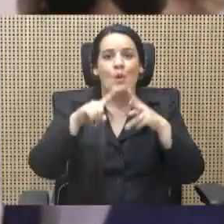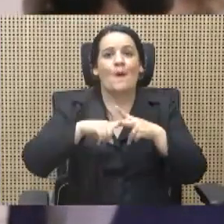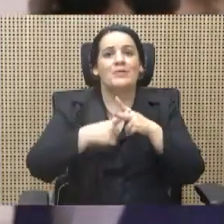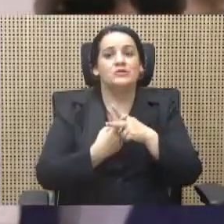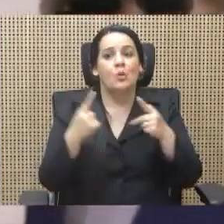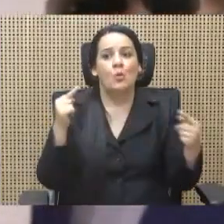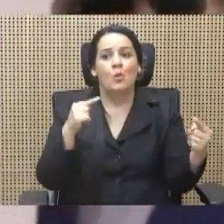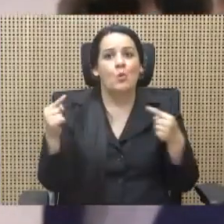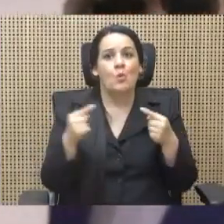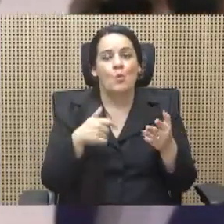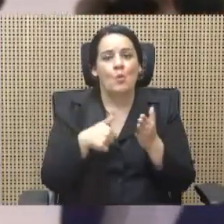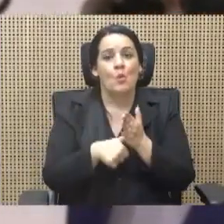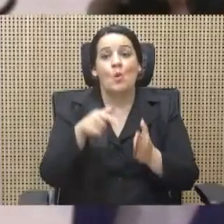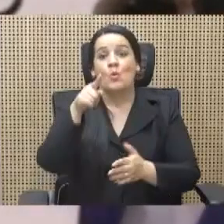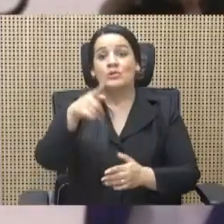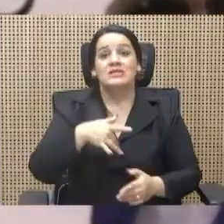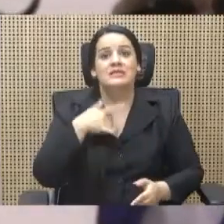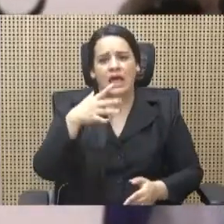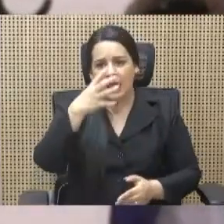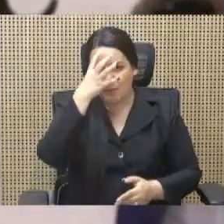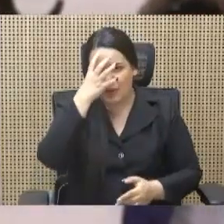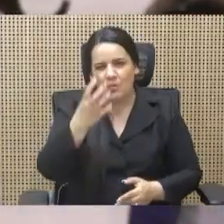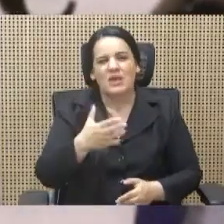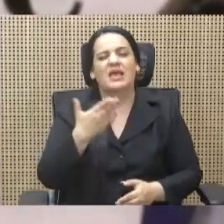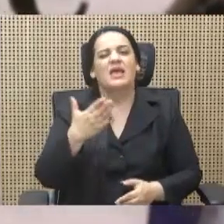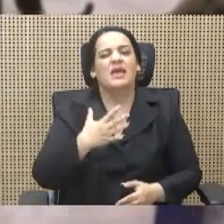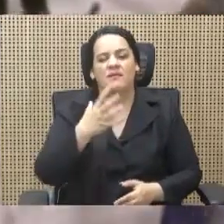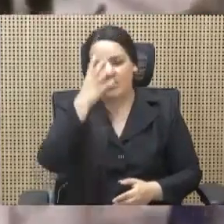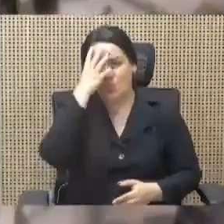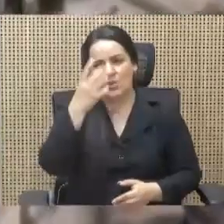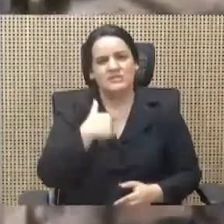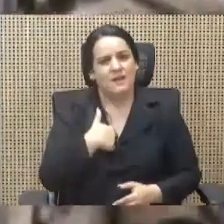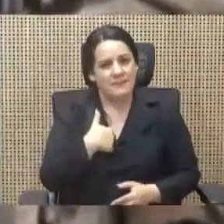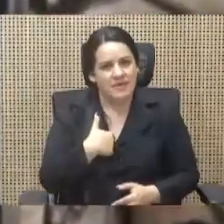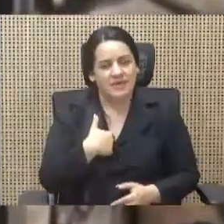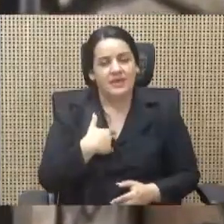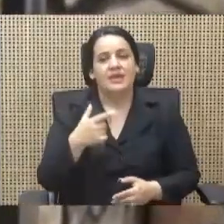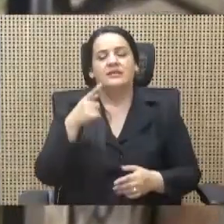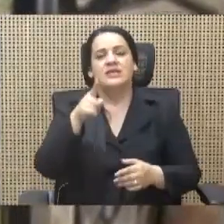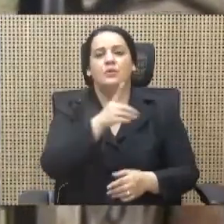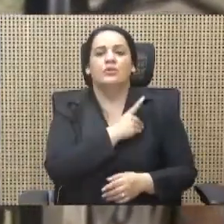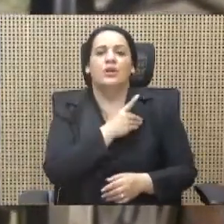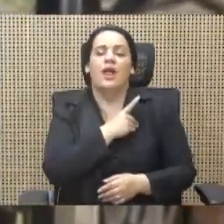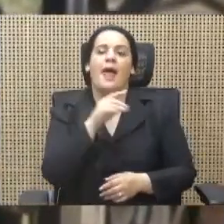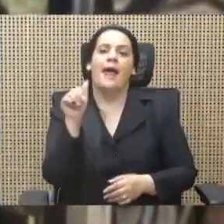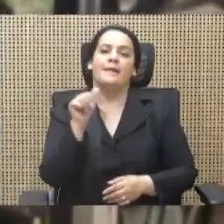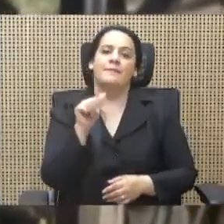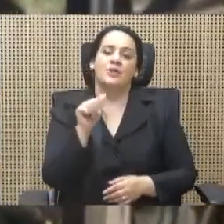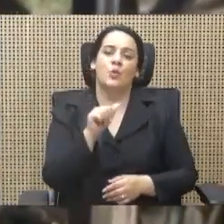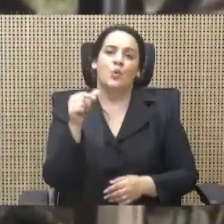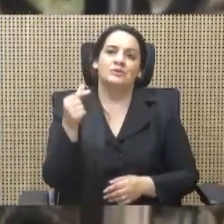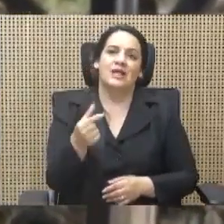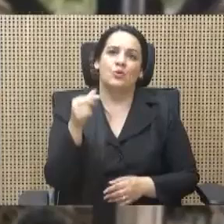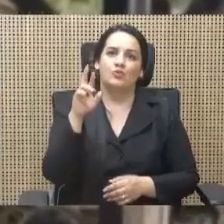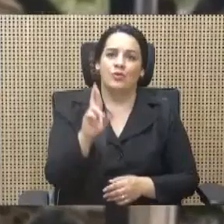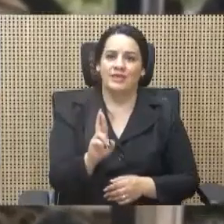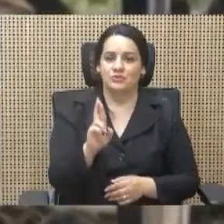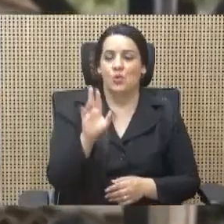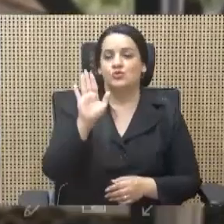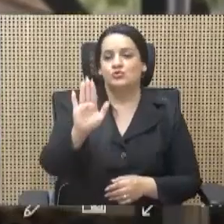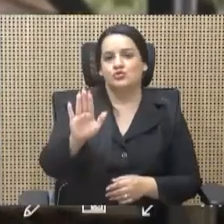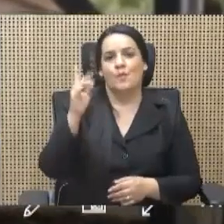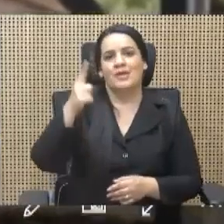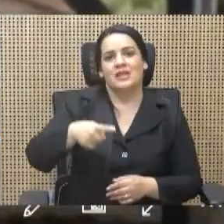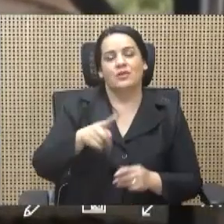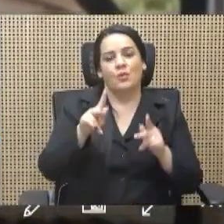A mí me daría vergüenza realmente ser un director como Armando González Rodicio, porque bajo su mandato la nación no ha hecho nada